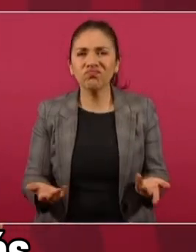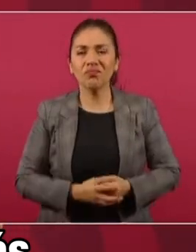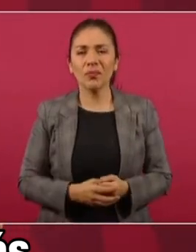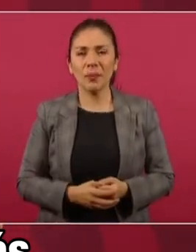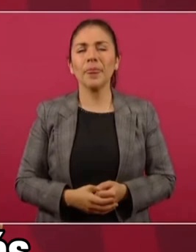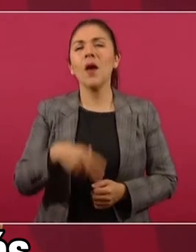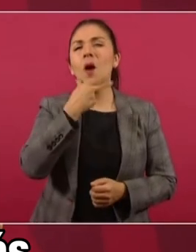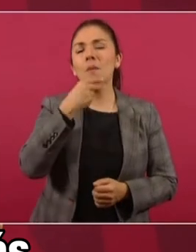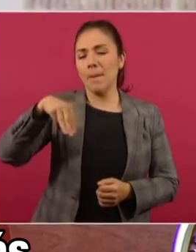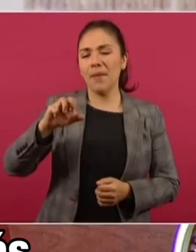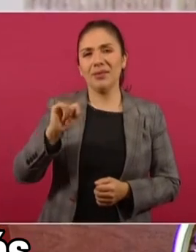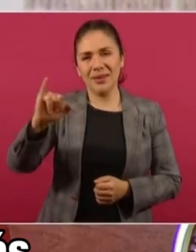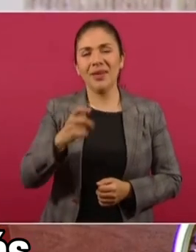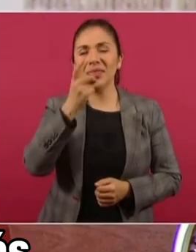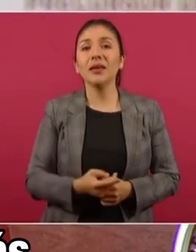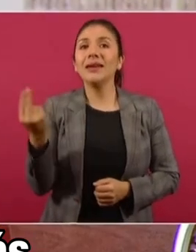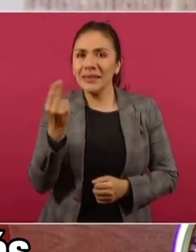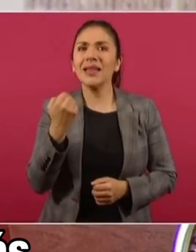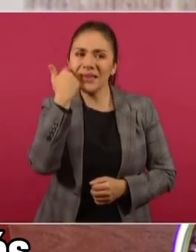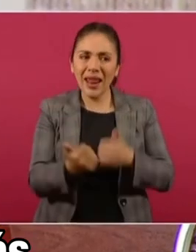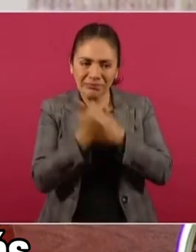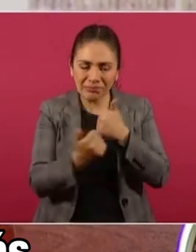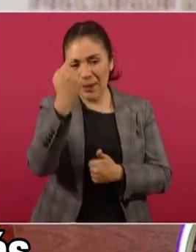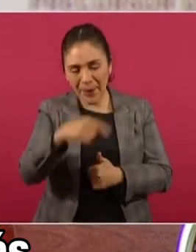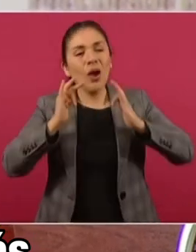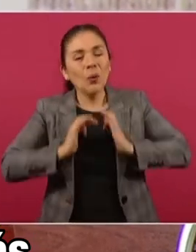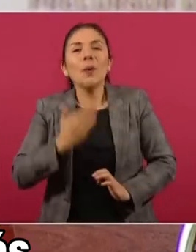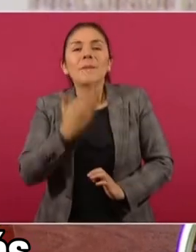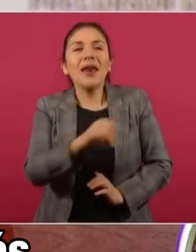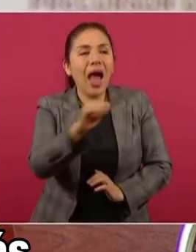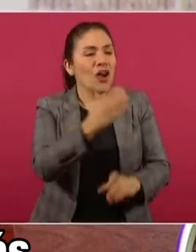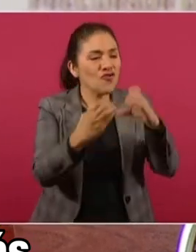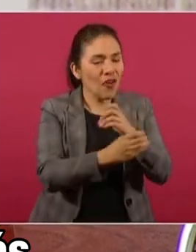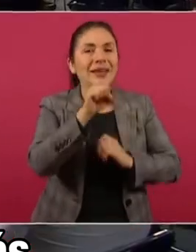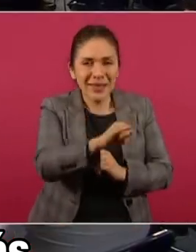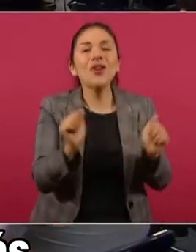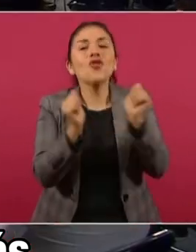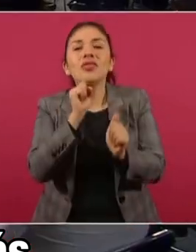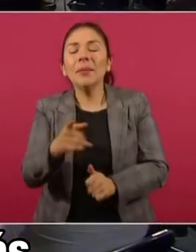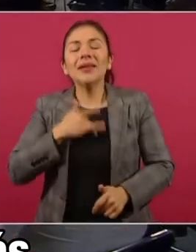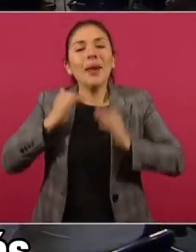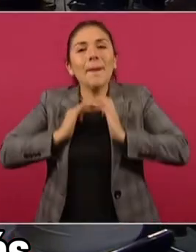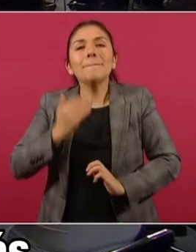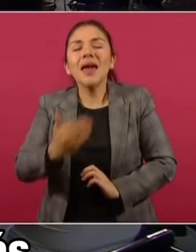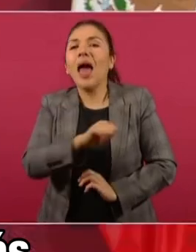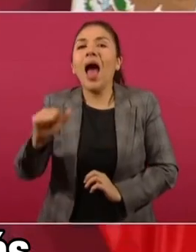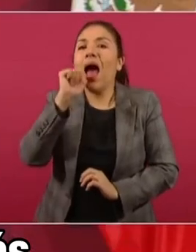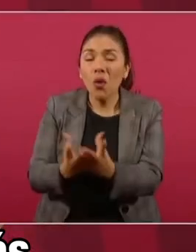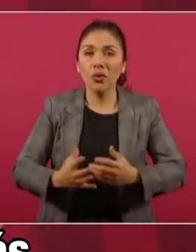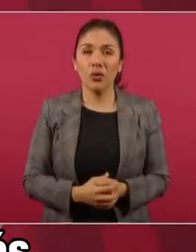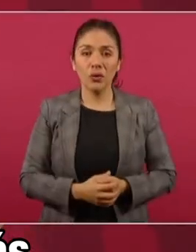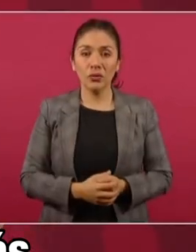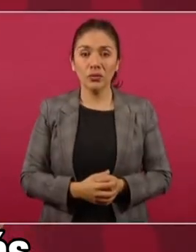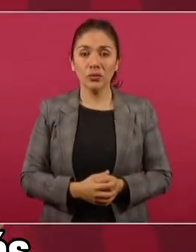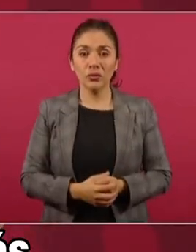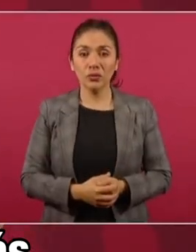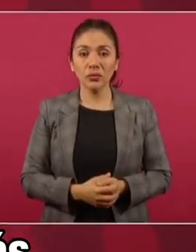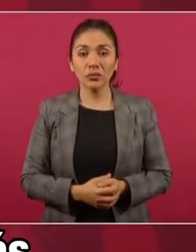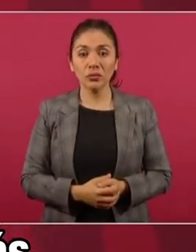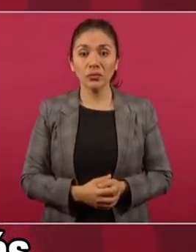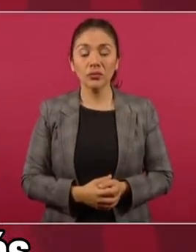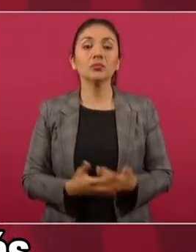Decía Martí que había que buscar no solo el bienestar material, sino el bienestar del alma. Y no, les interesó eso. Entonces,